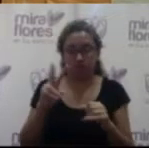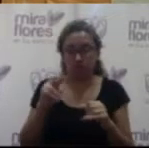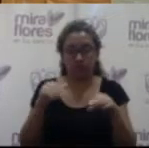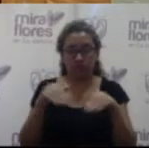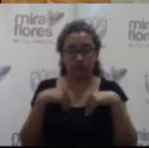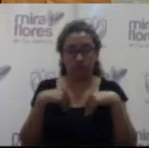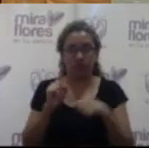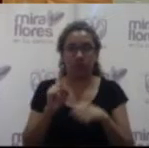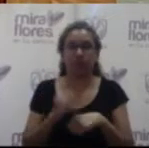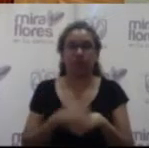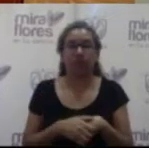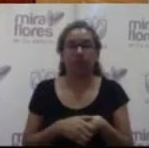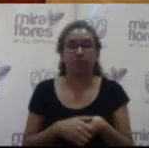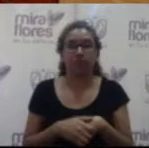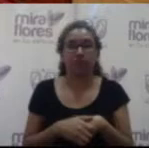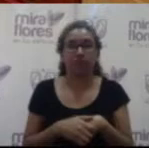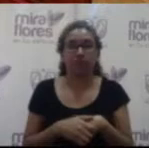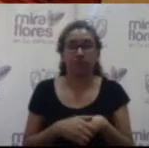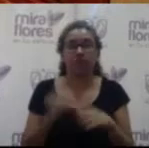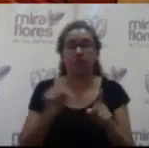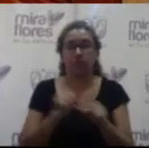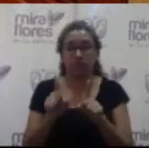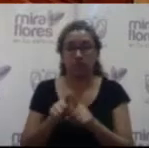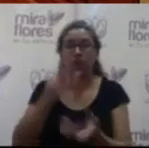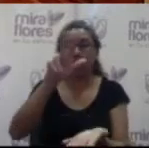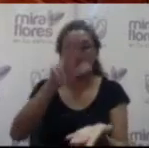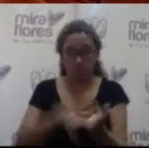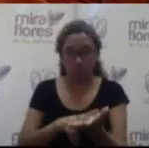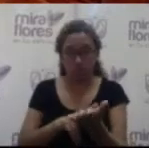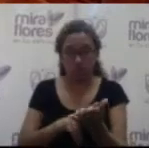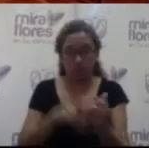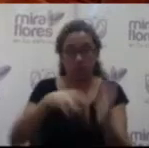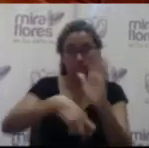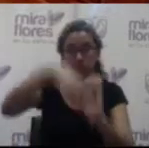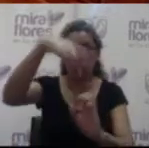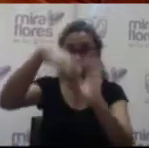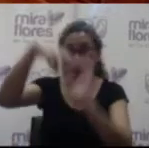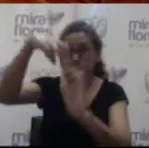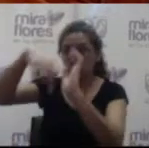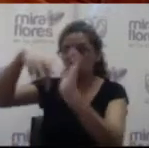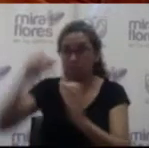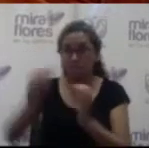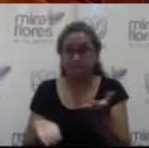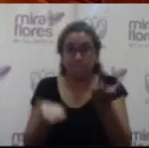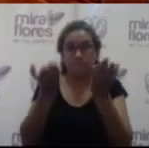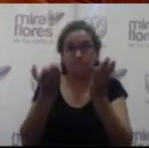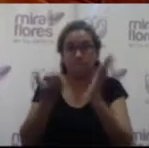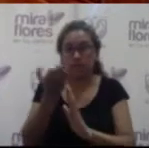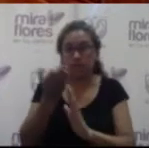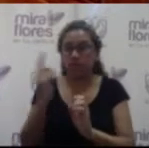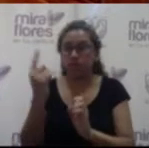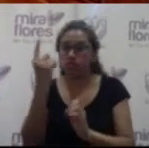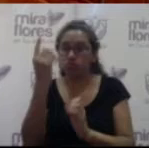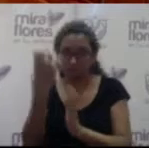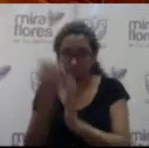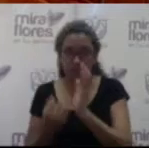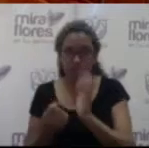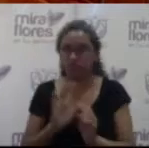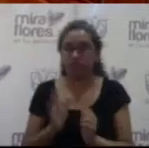Entonces se aprueba por mayoría con la abstención por el momento del señor Dalbertis. Muchas gracias.